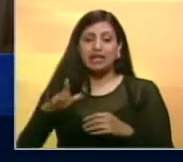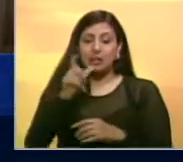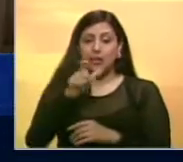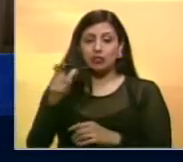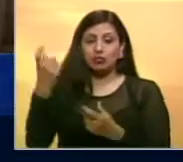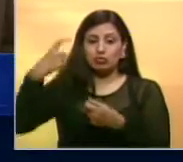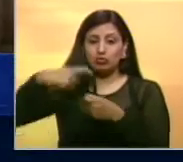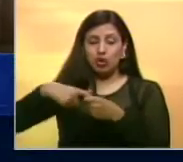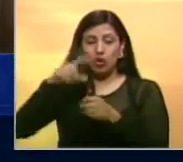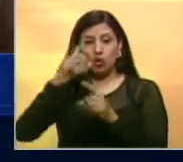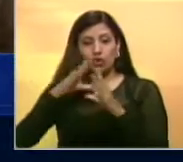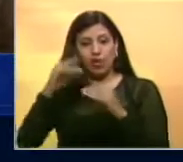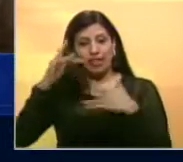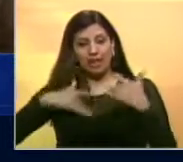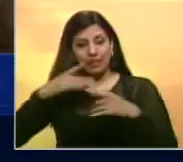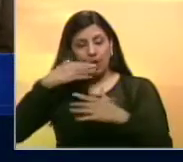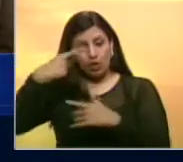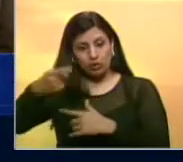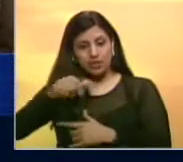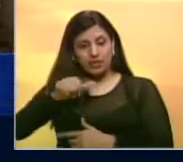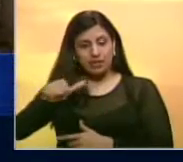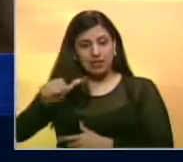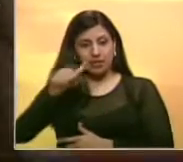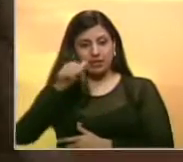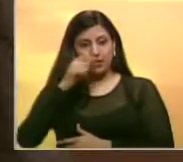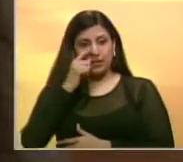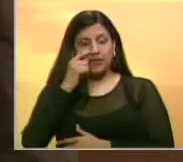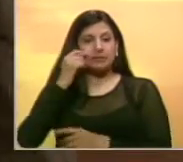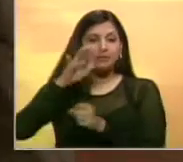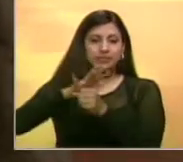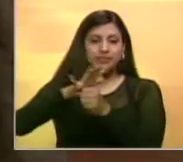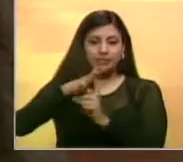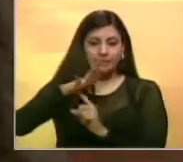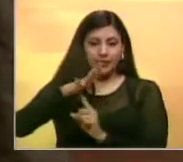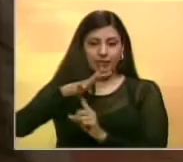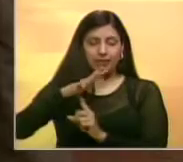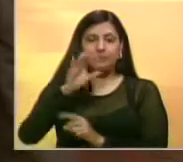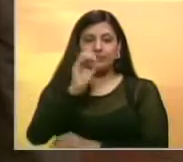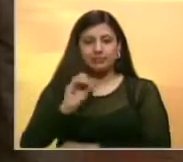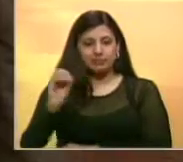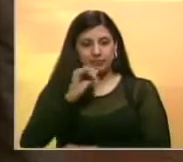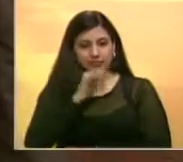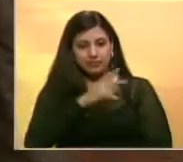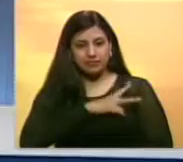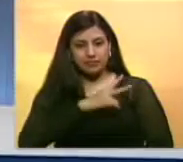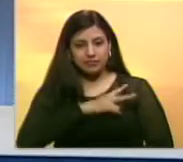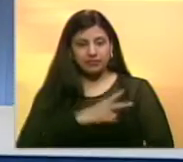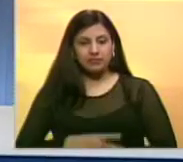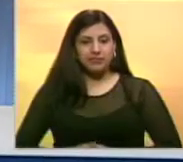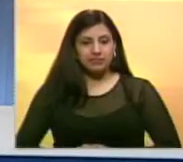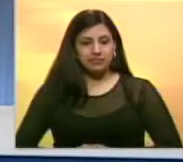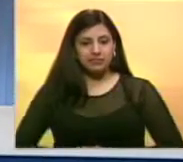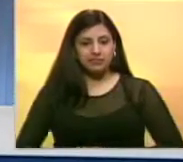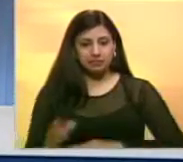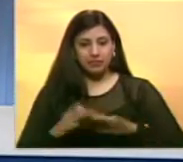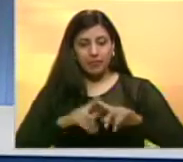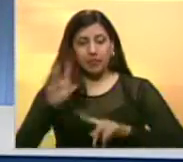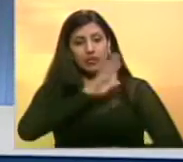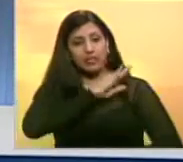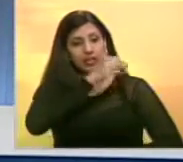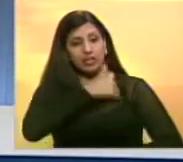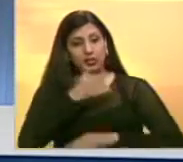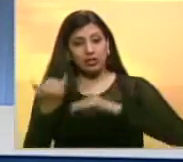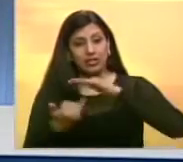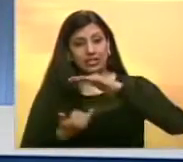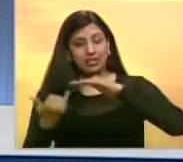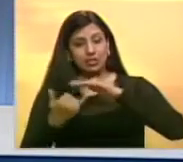reincorporarse a sus actividades la próxima semana en el terminal de Oriente Santiago Gutiérrez Noticiero Benevisión El director del